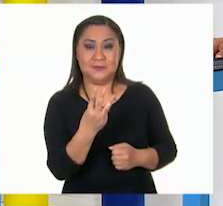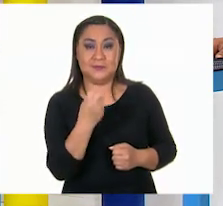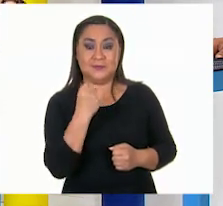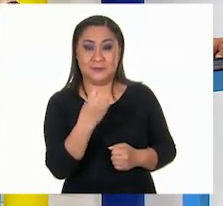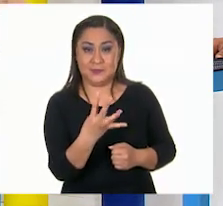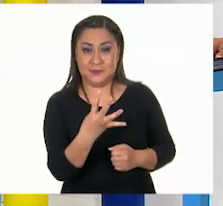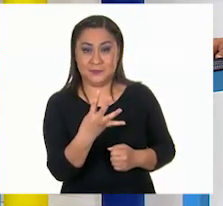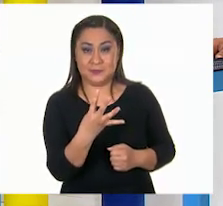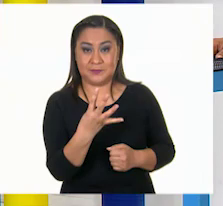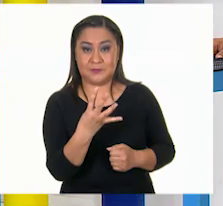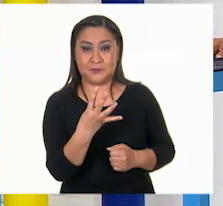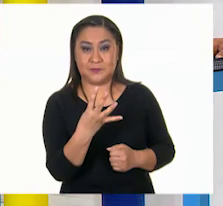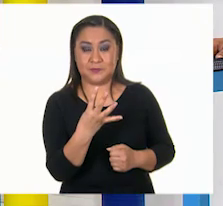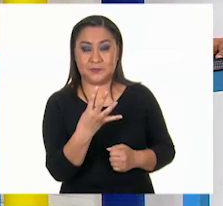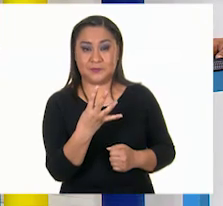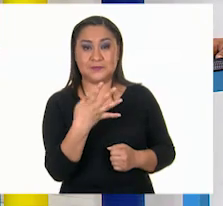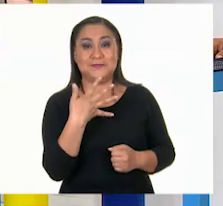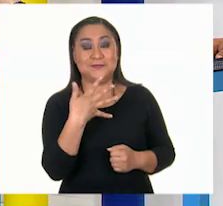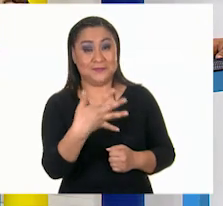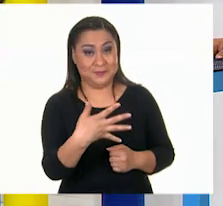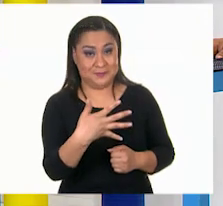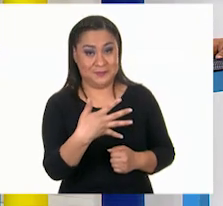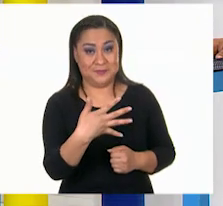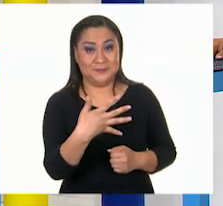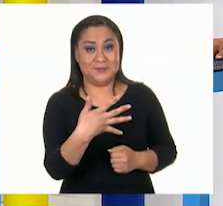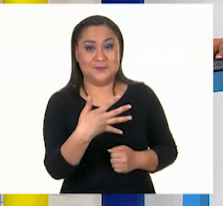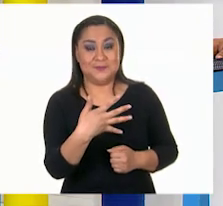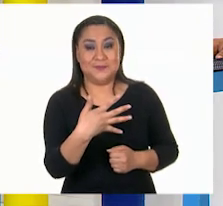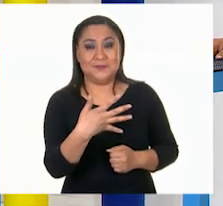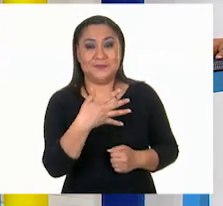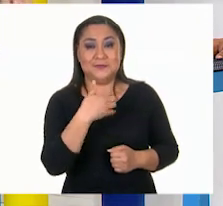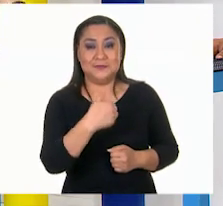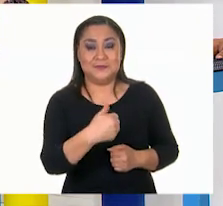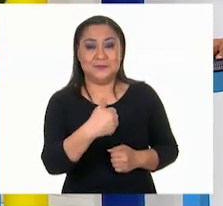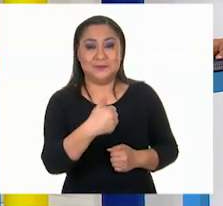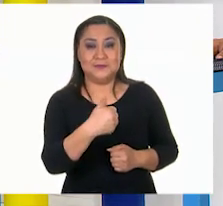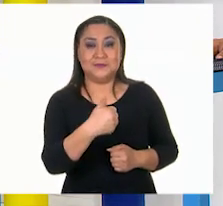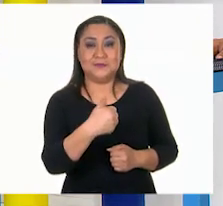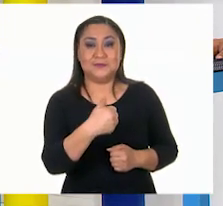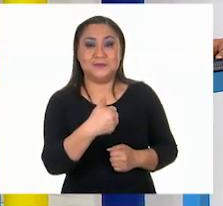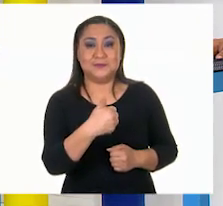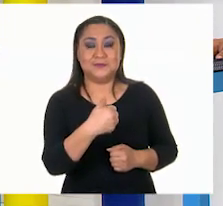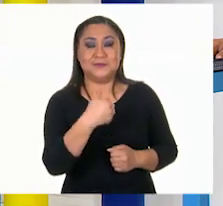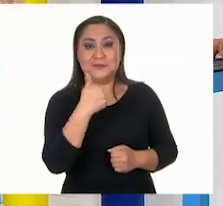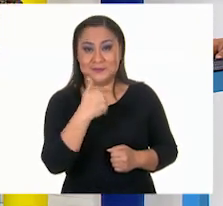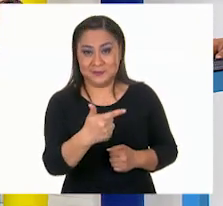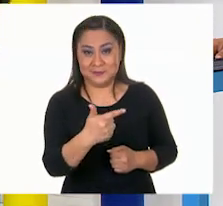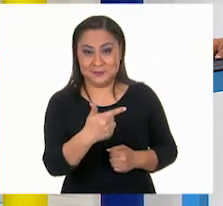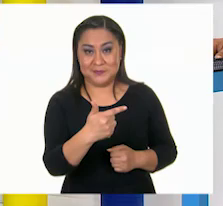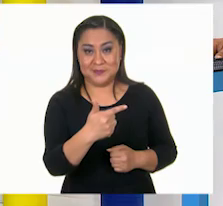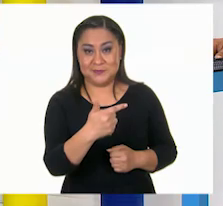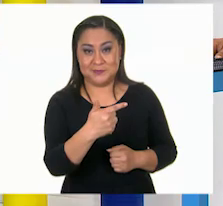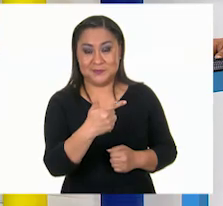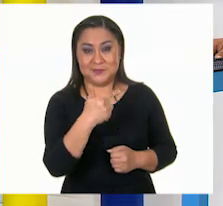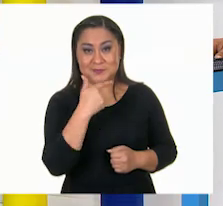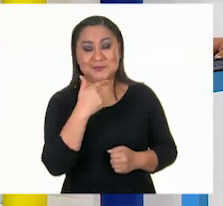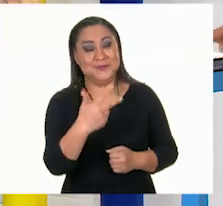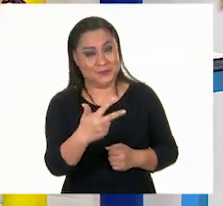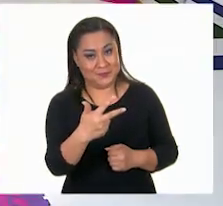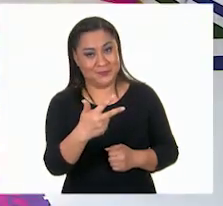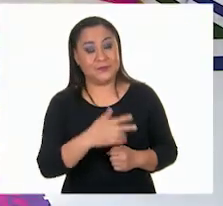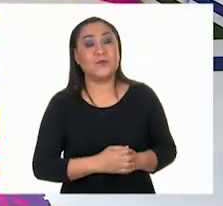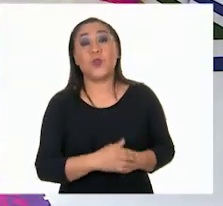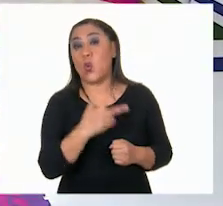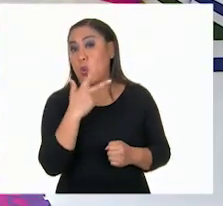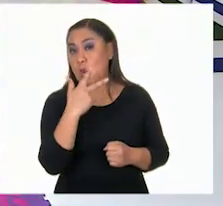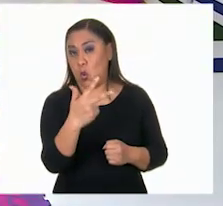cuatro, cinco, seis, siete y ocho.